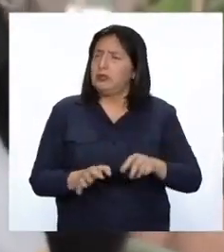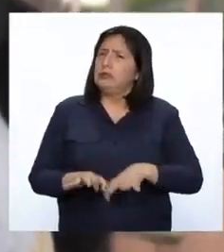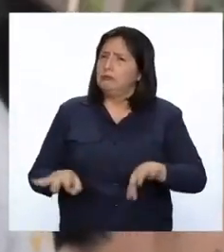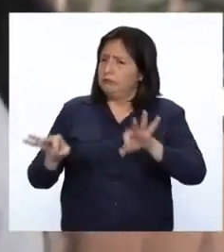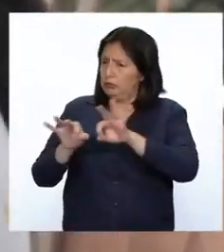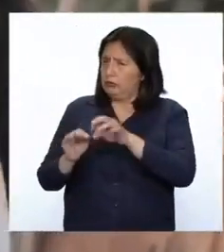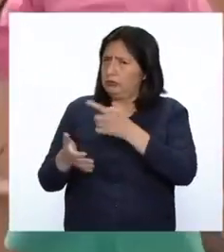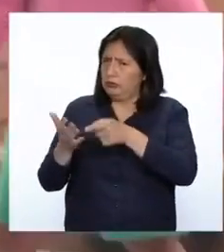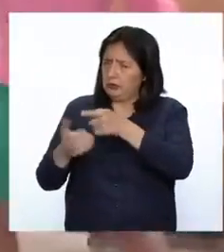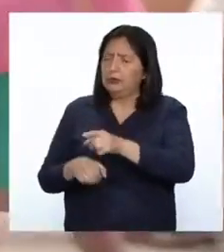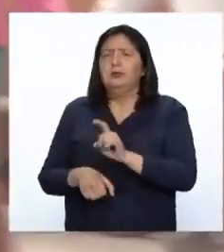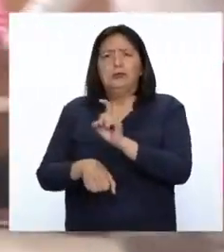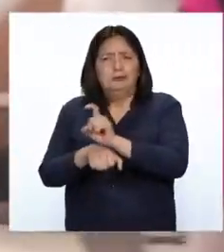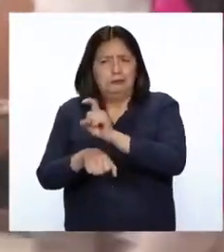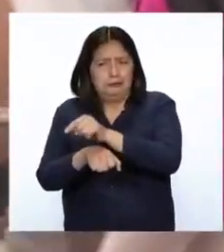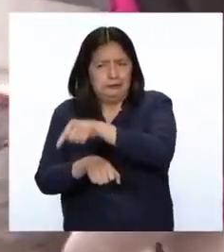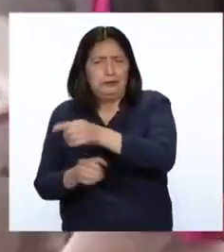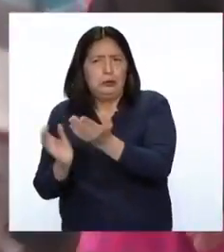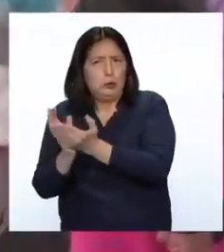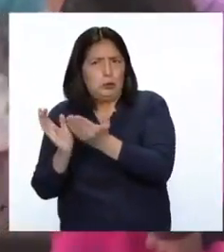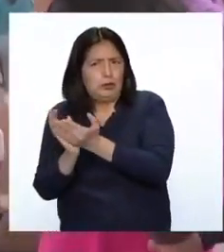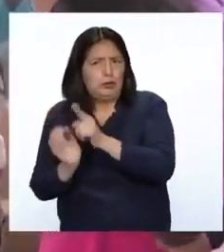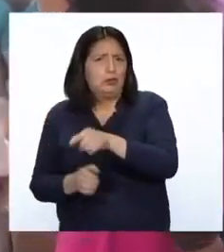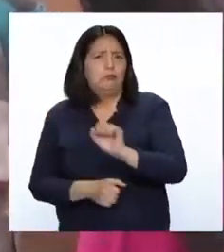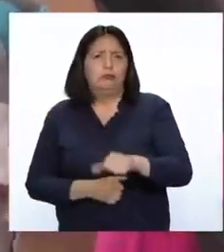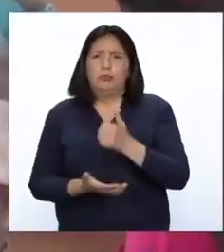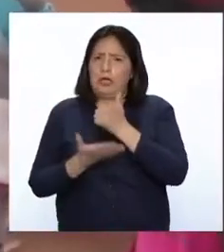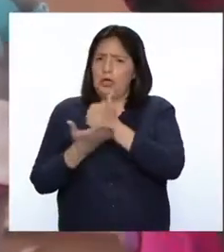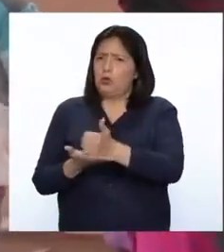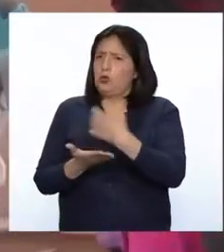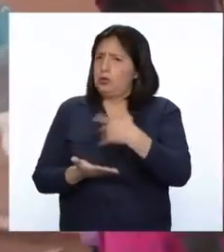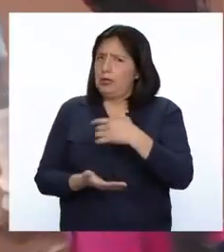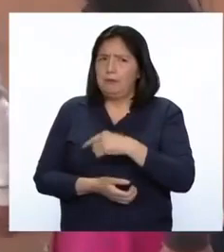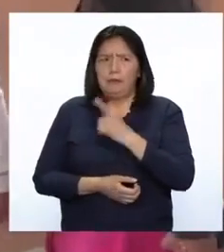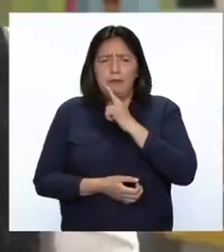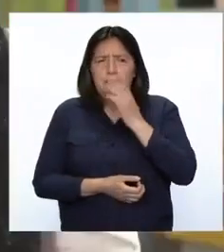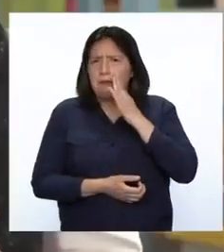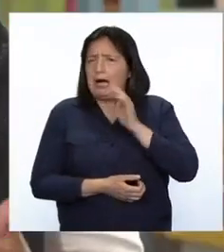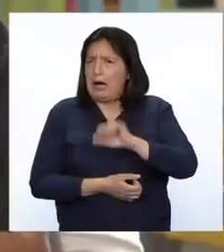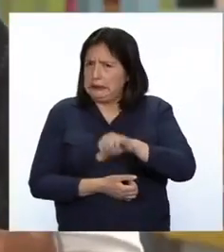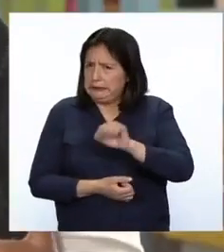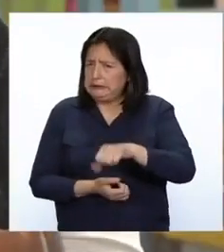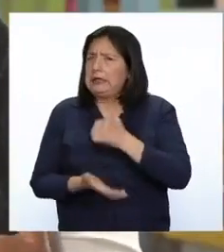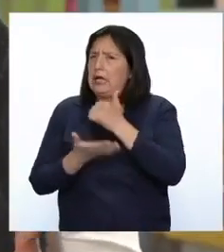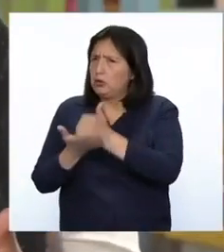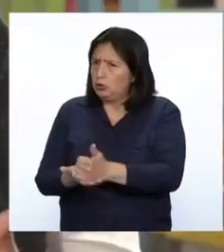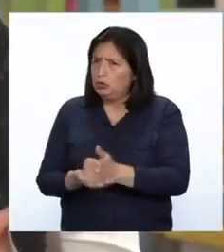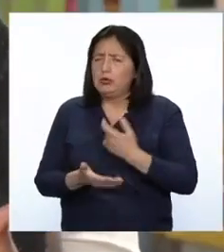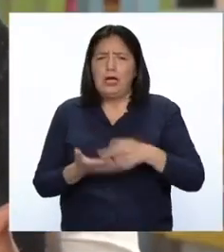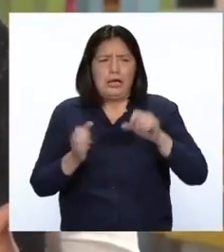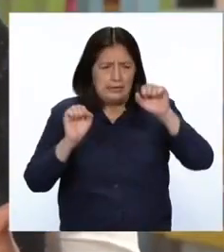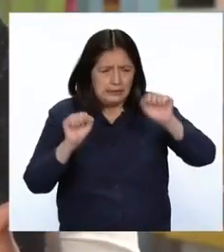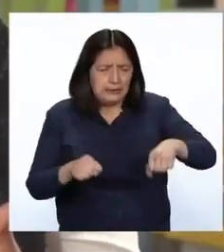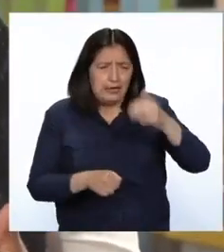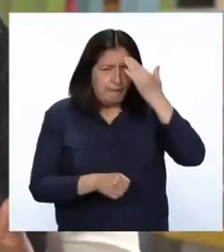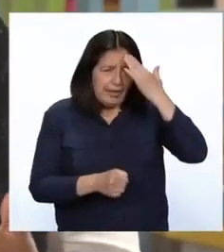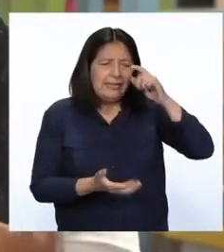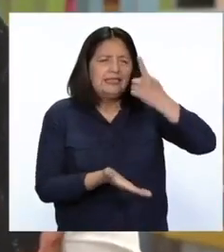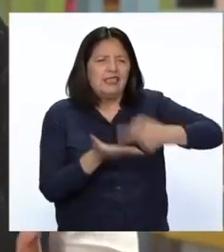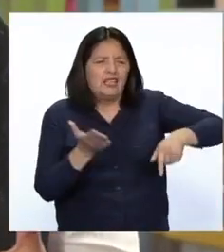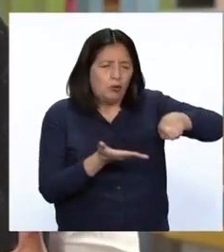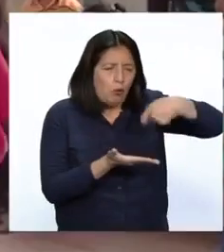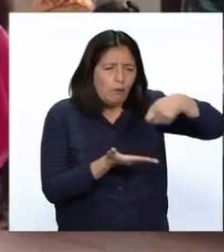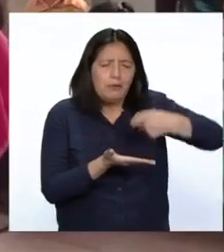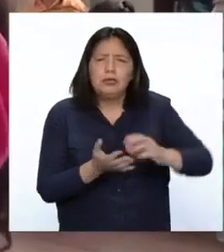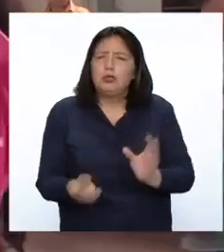se desarrolle en este colegio porque ayuda a los padres de familia. Ayuda al buen consumo y